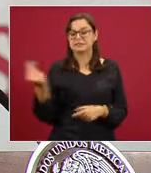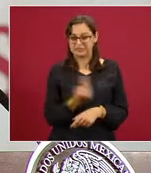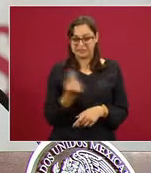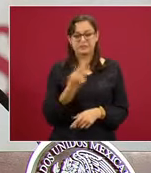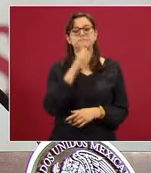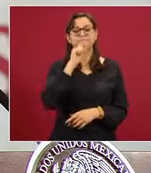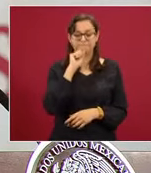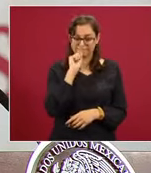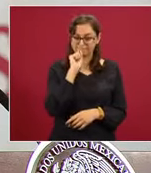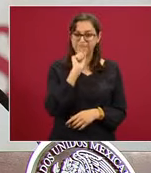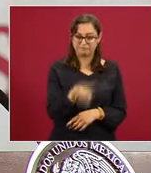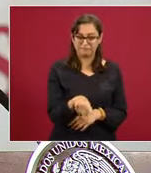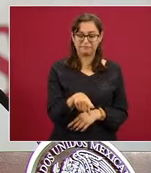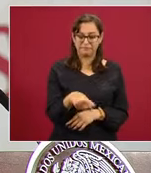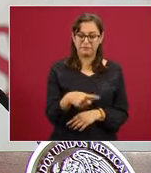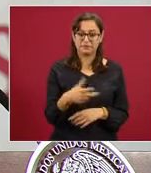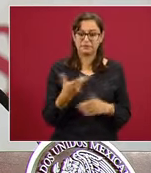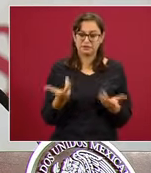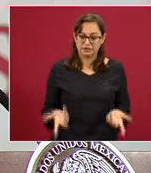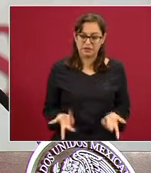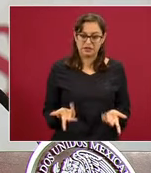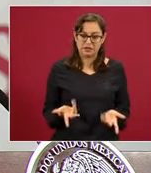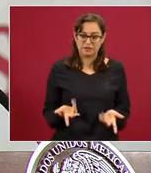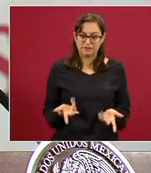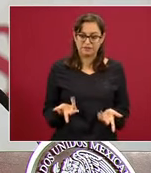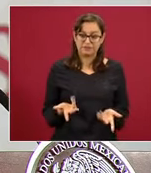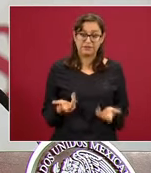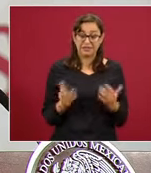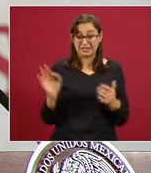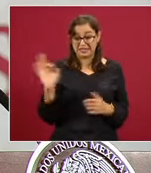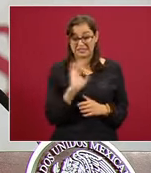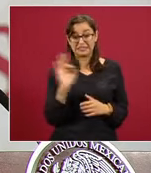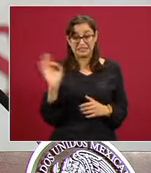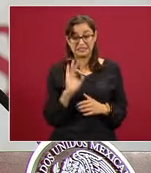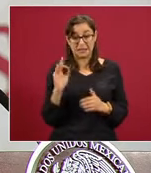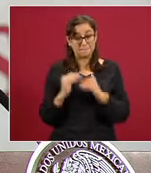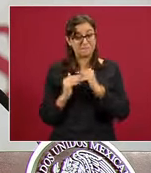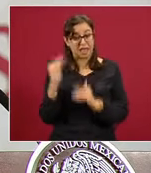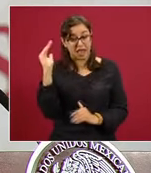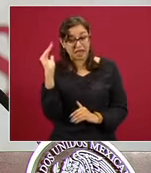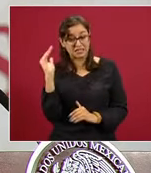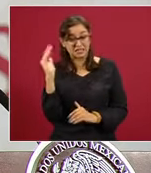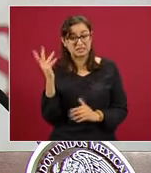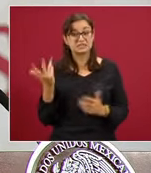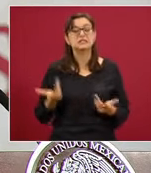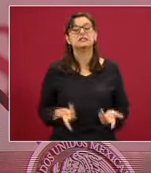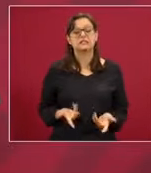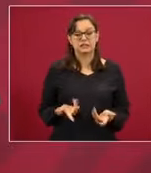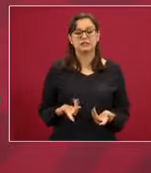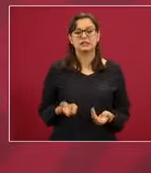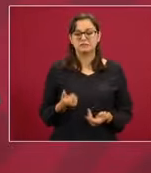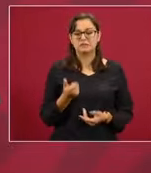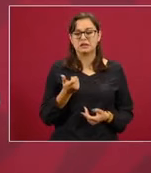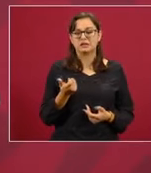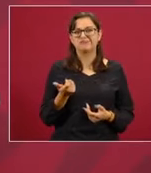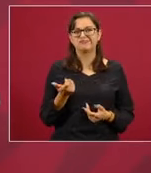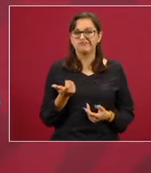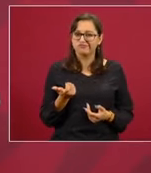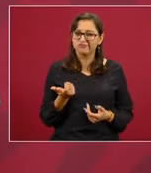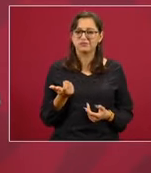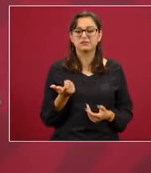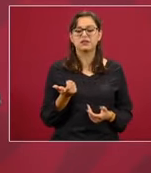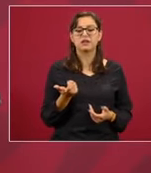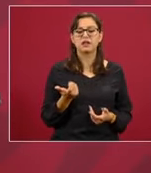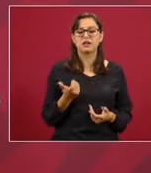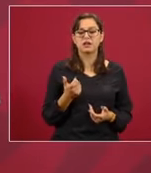también que esos números son equivalentes y no es que mayores que a lo de los médicos. Tenemos también no tanto un